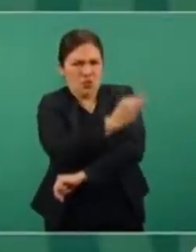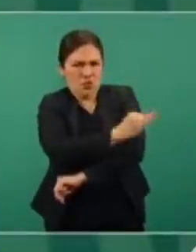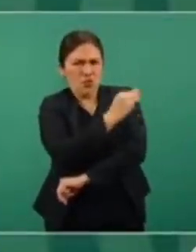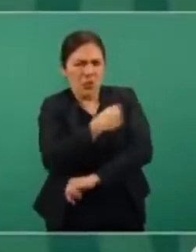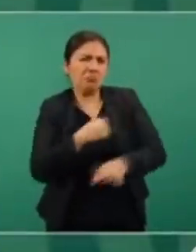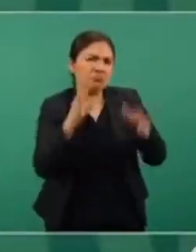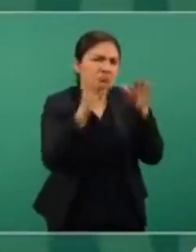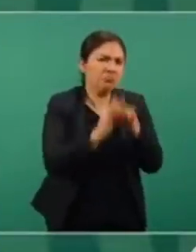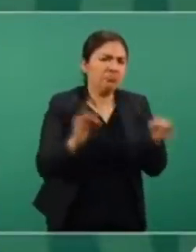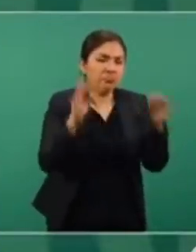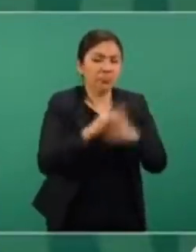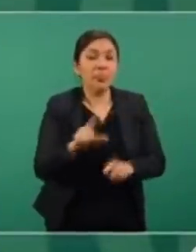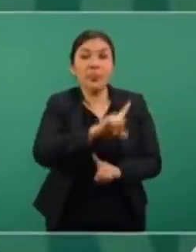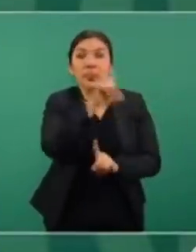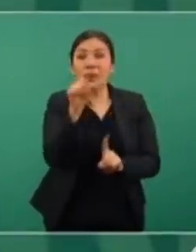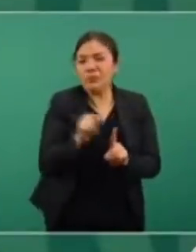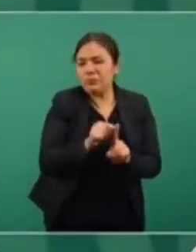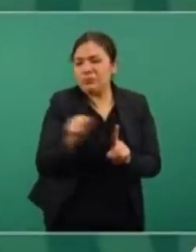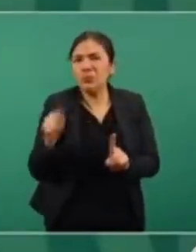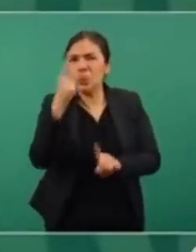como a la semana